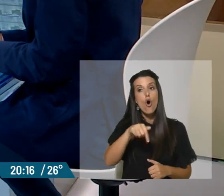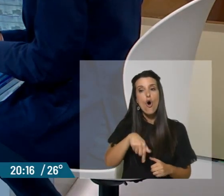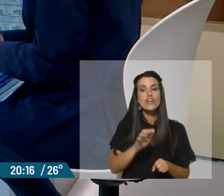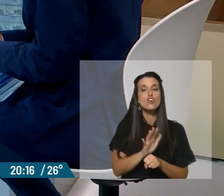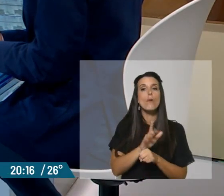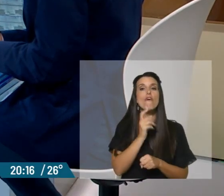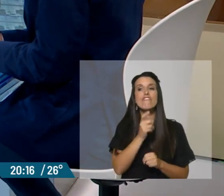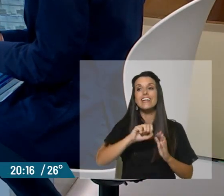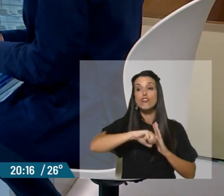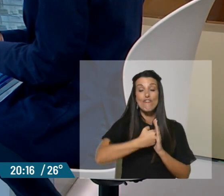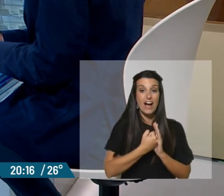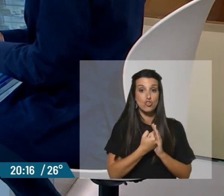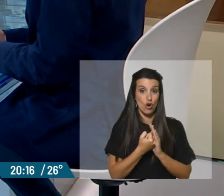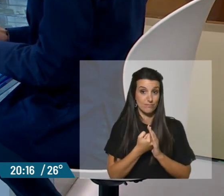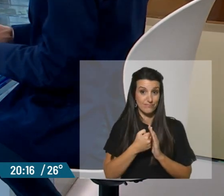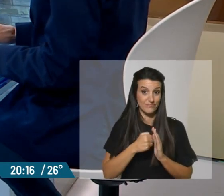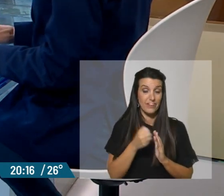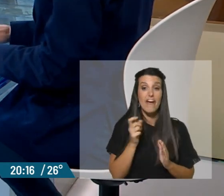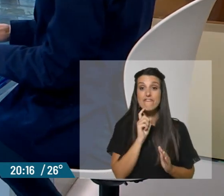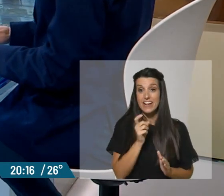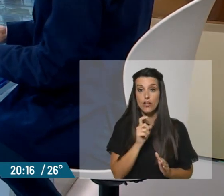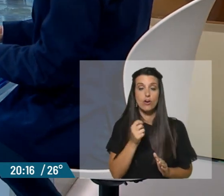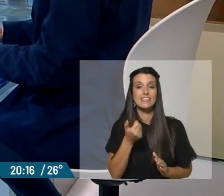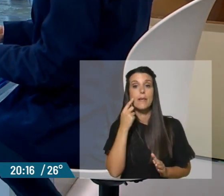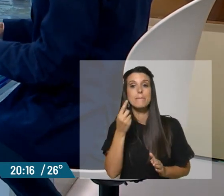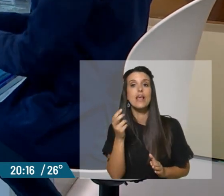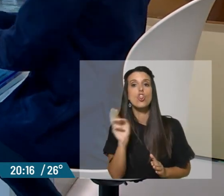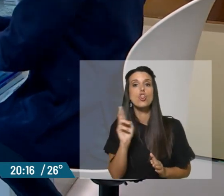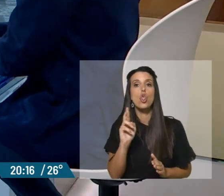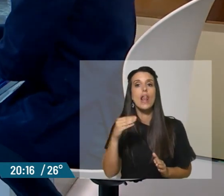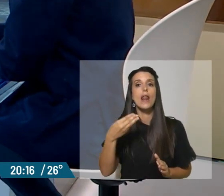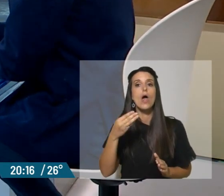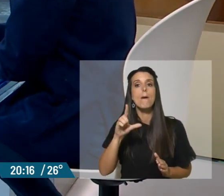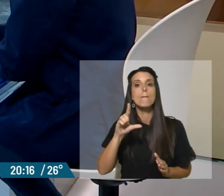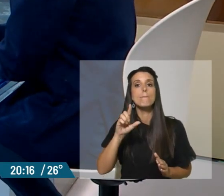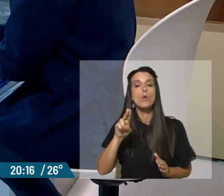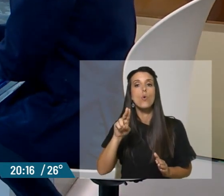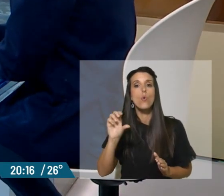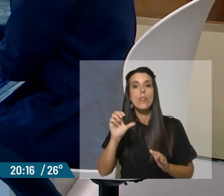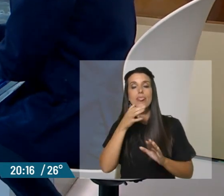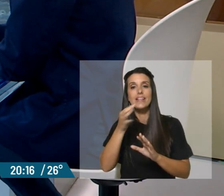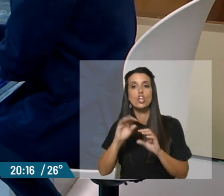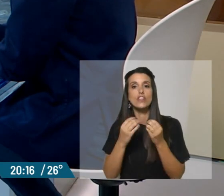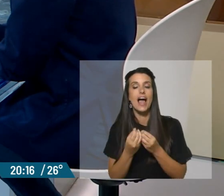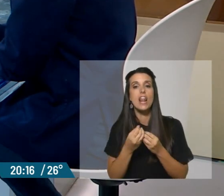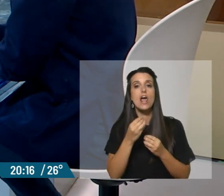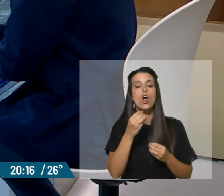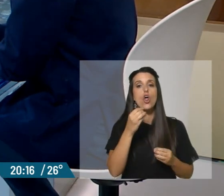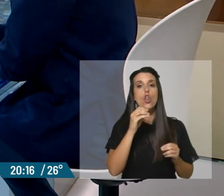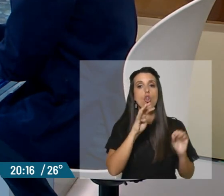de feriado bancario para el dólar oficial. Recién está habiendo el dólar blue, ahí en la calle, digamos, cotizando entre 950